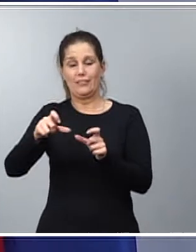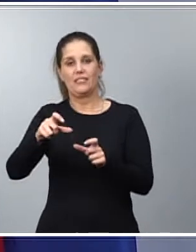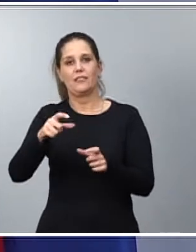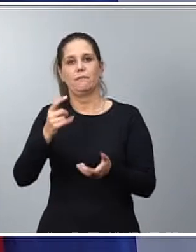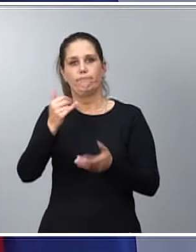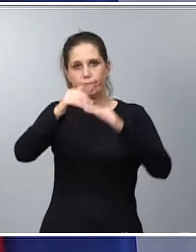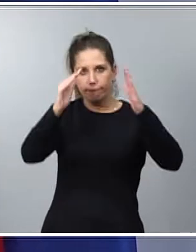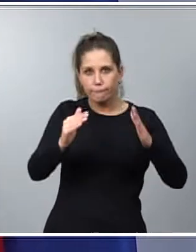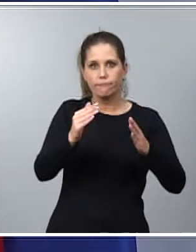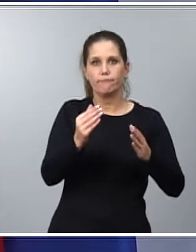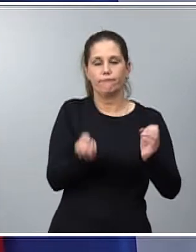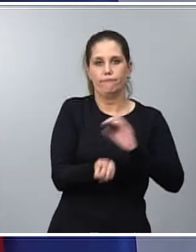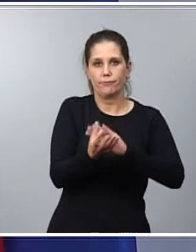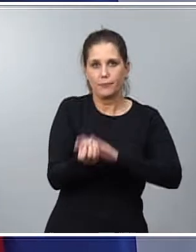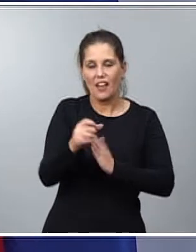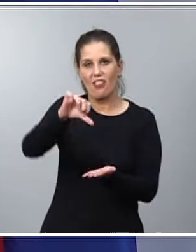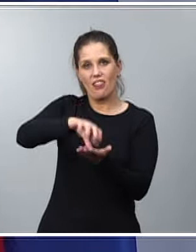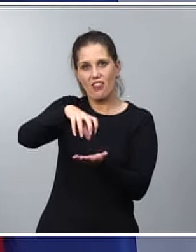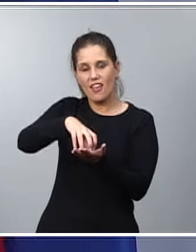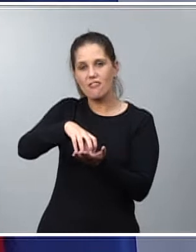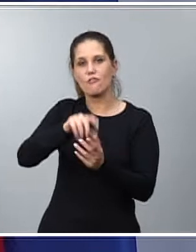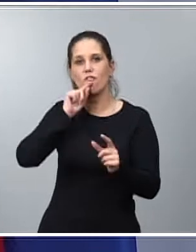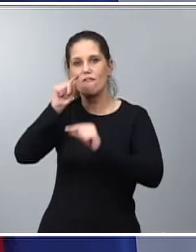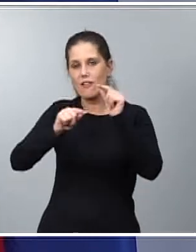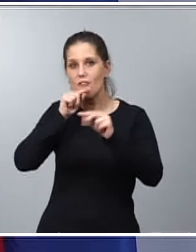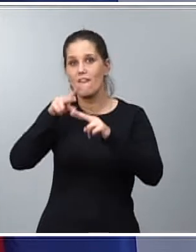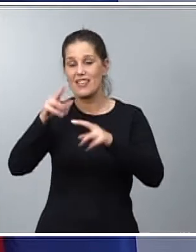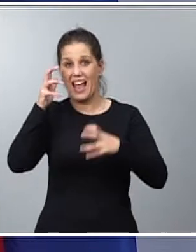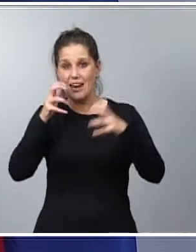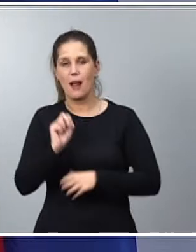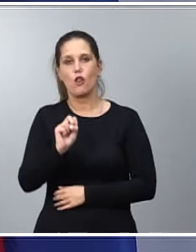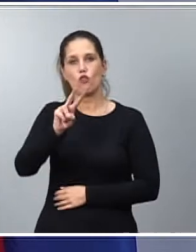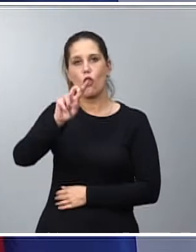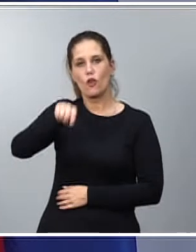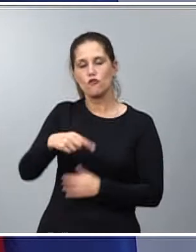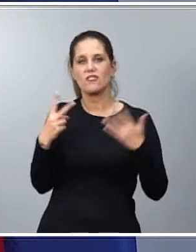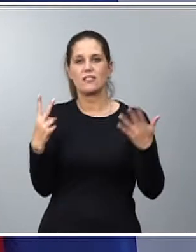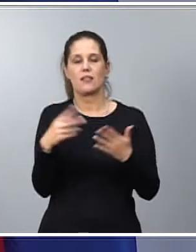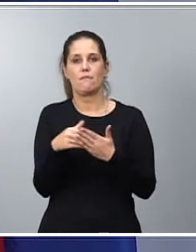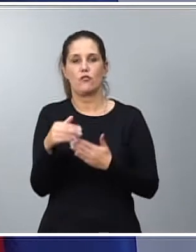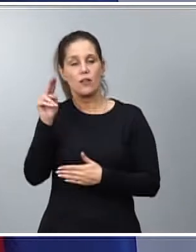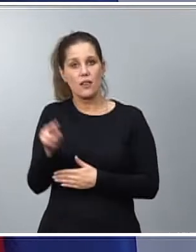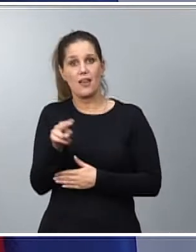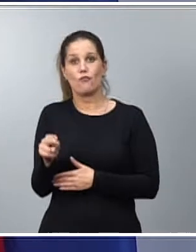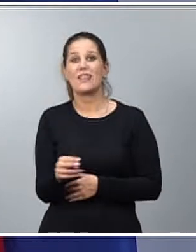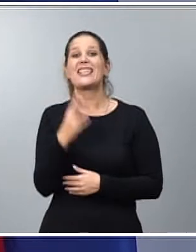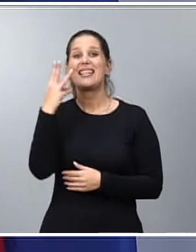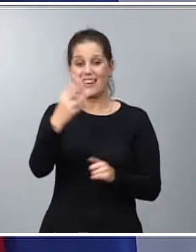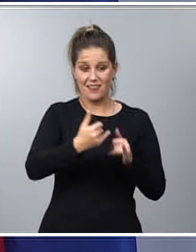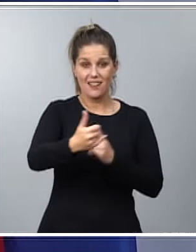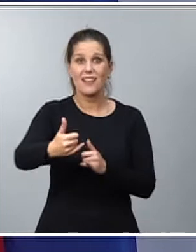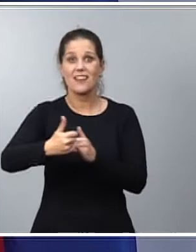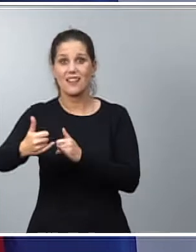limpieza y desinfección animal, por 12,7 millones de euros. Y tres líneas más con cargo a los fondos